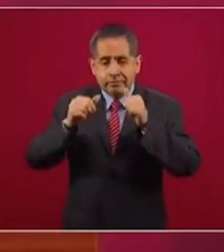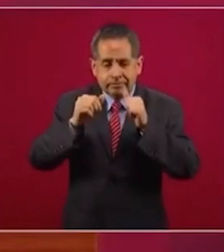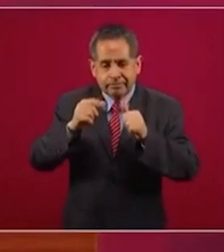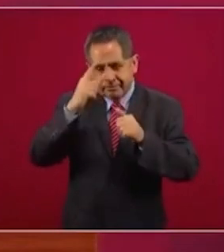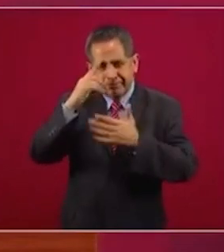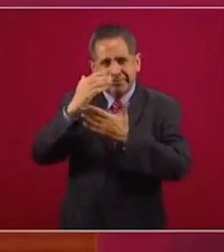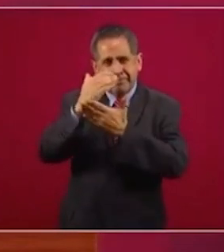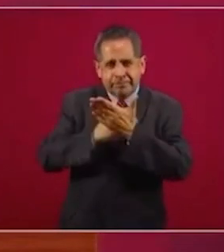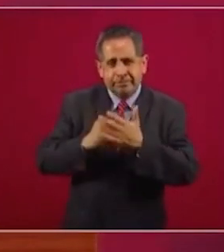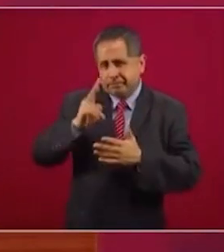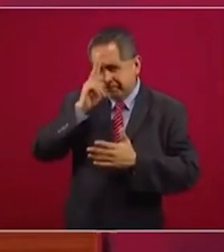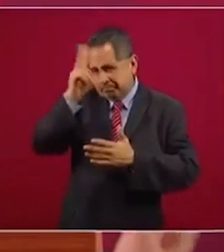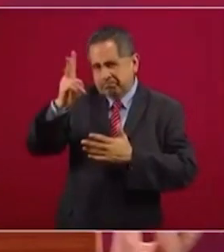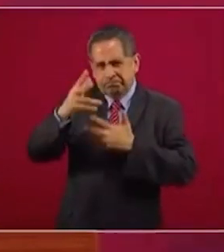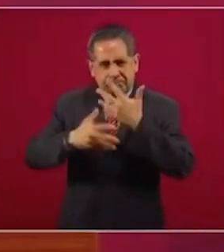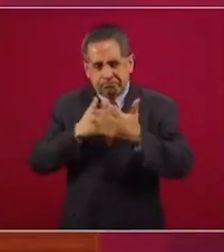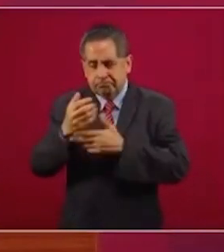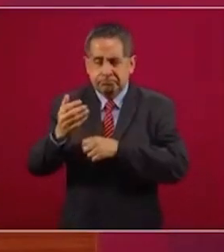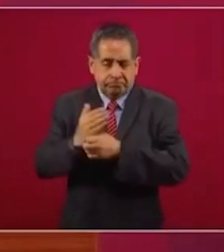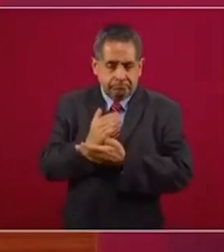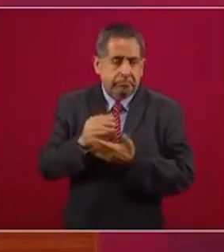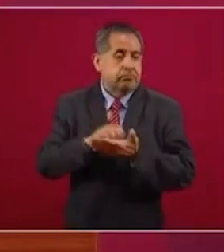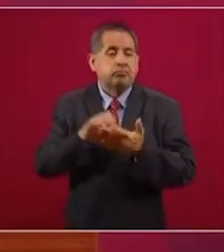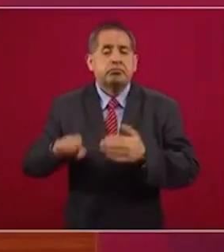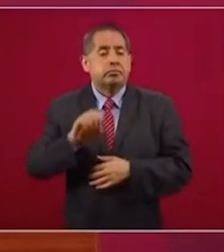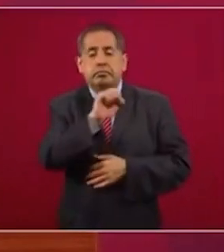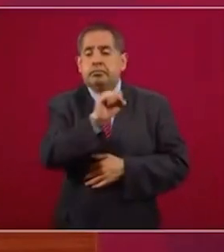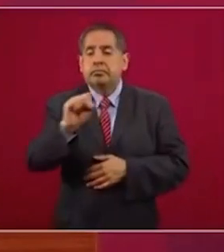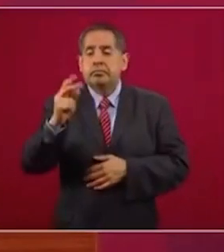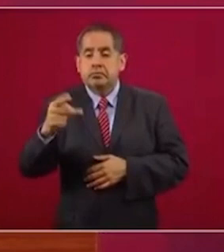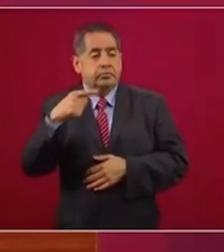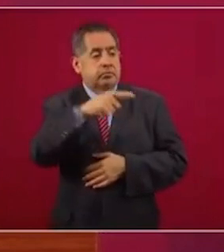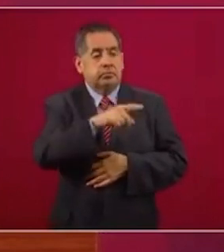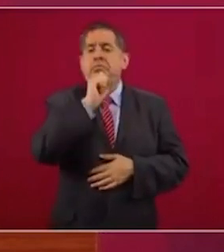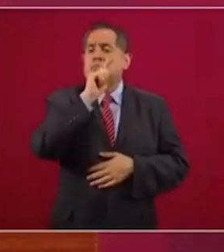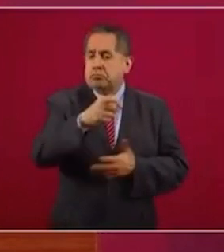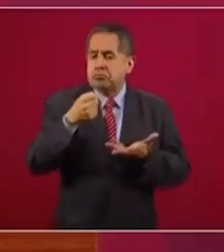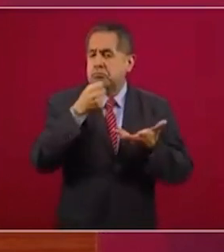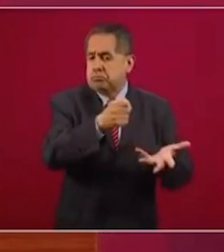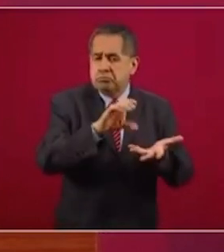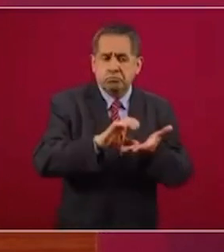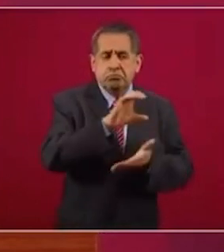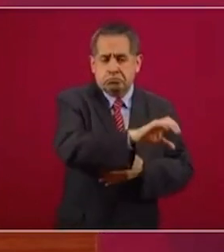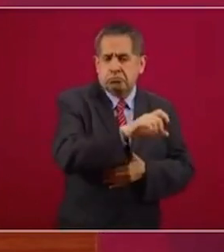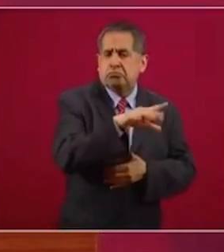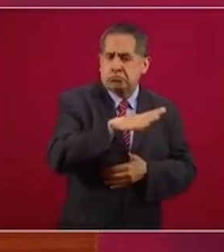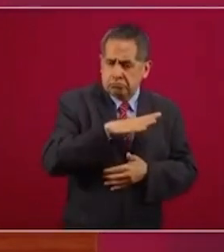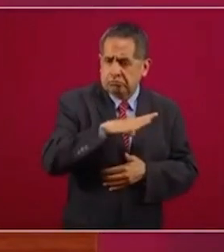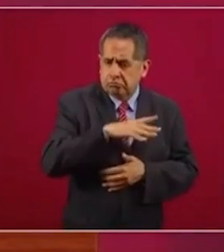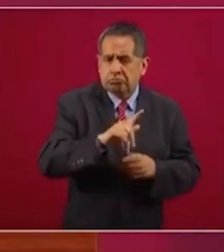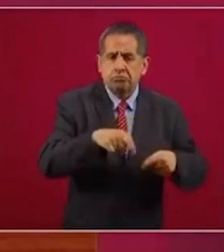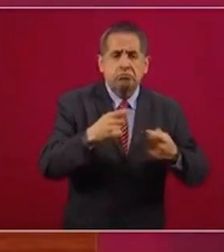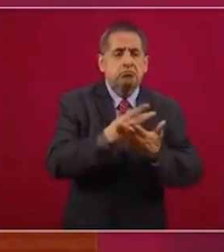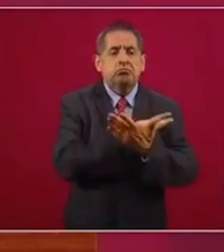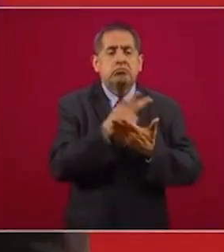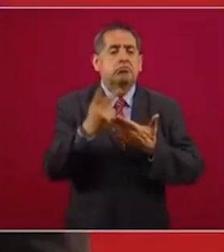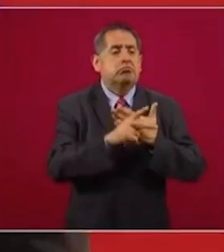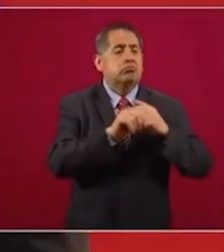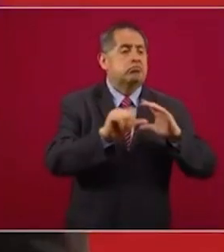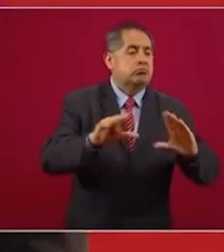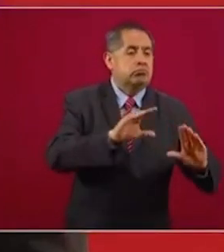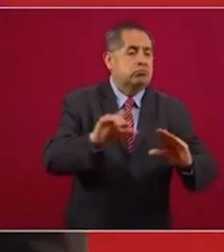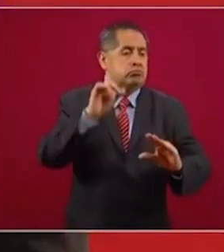también está en seguridad pública, donde se está financiando con fondos de seguridad, el programa Mujeres